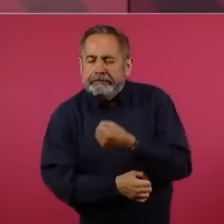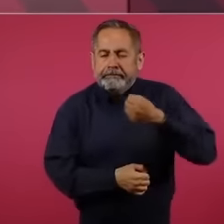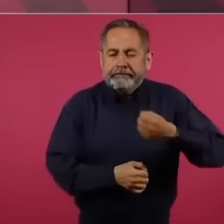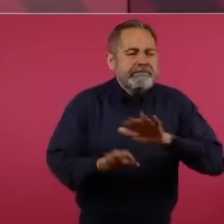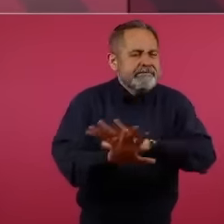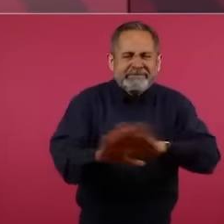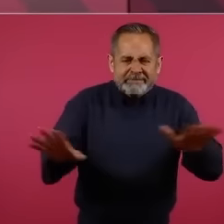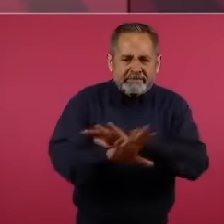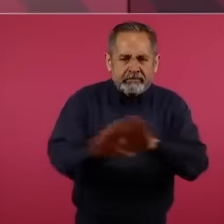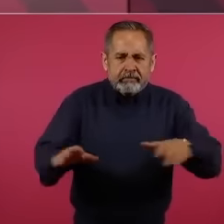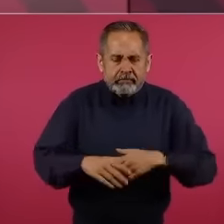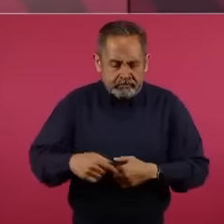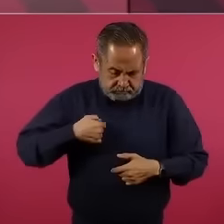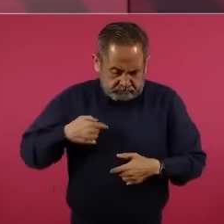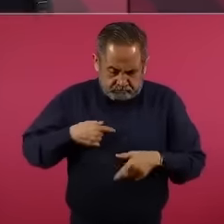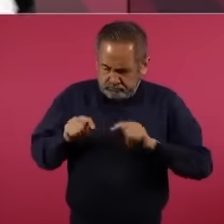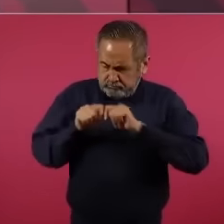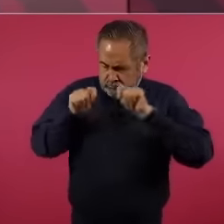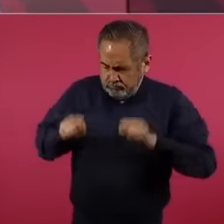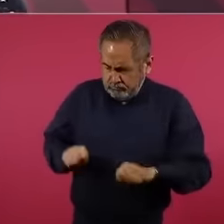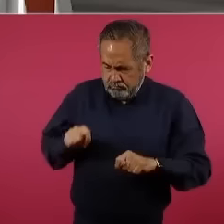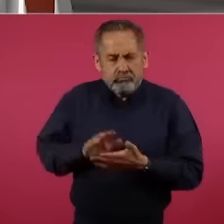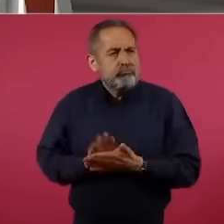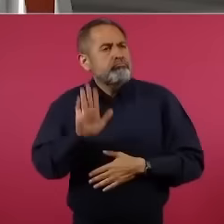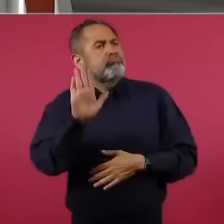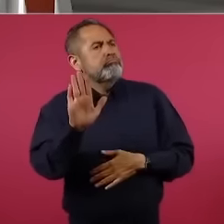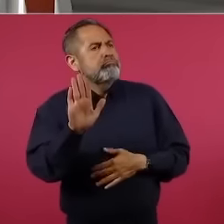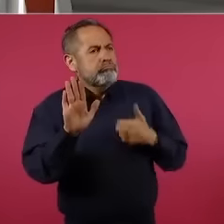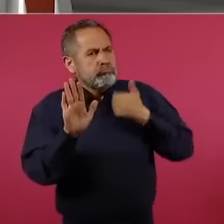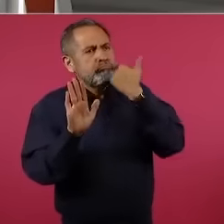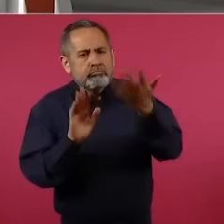Como ellos se presentan, como van a ser muchos,